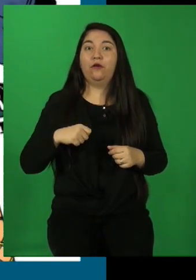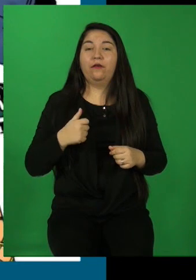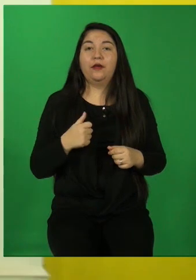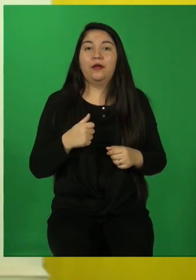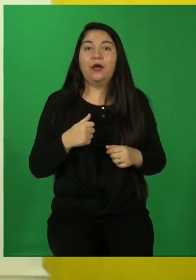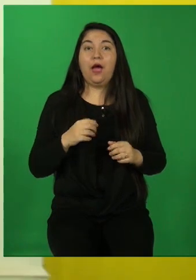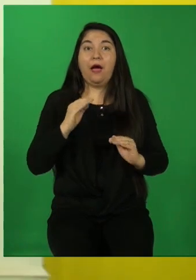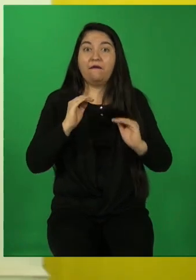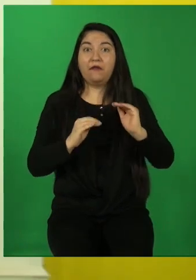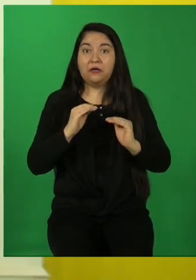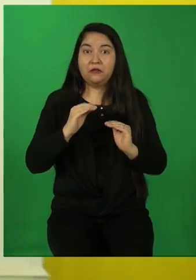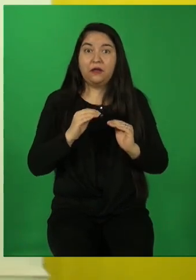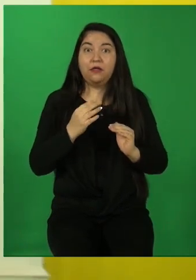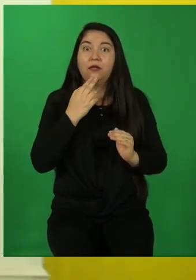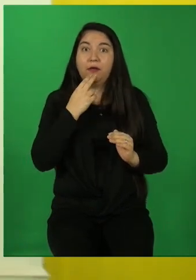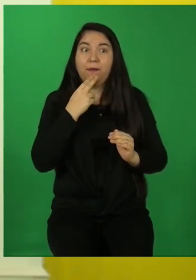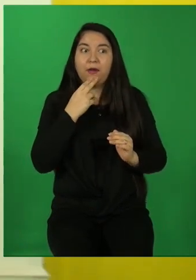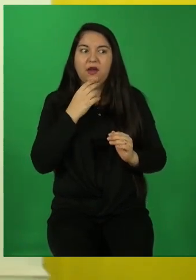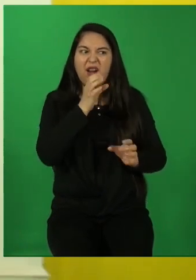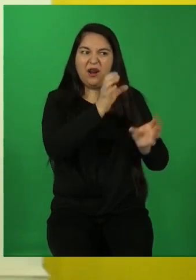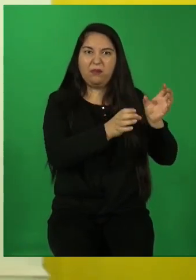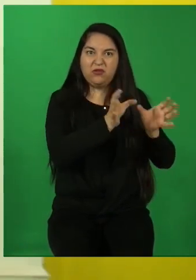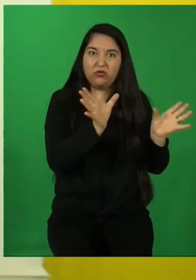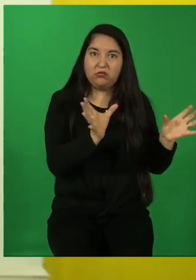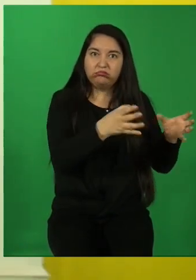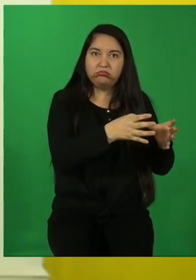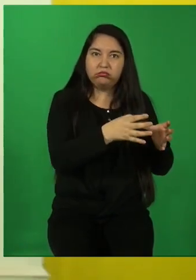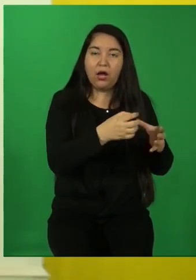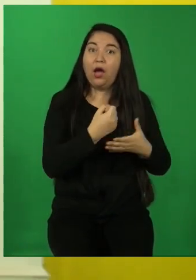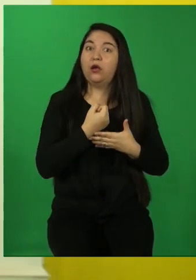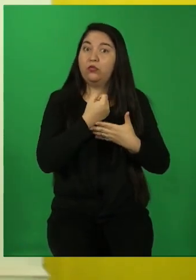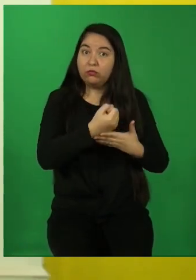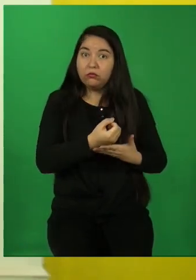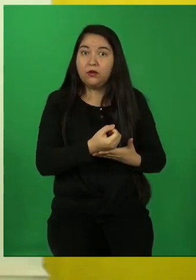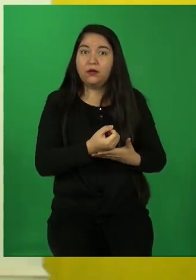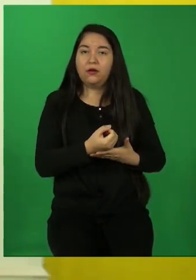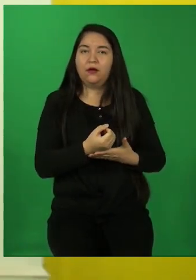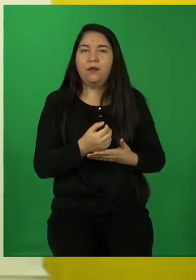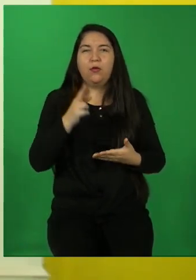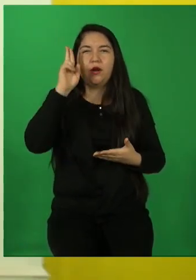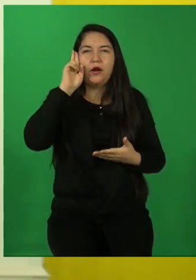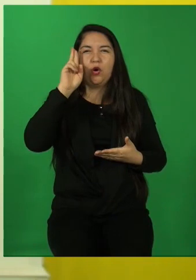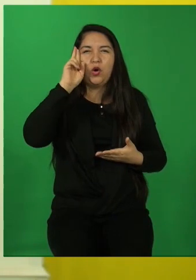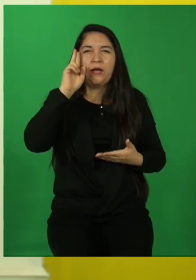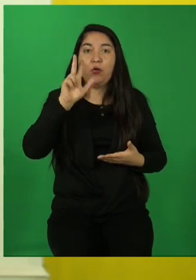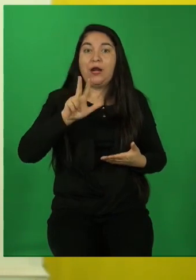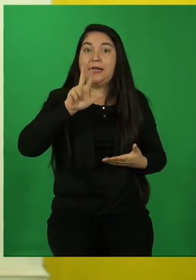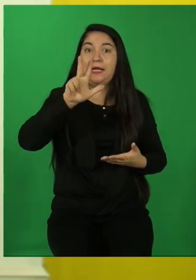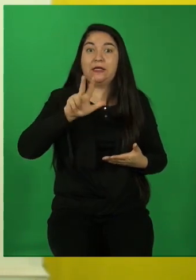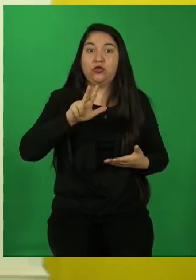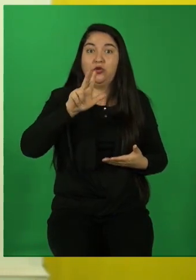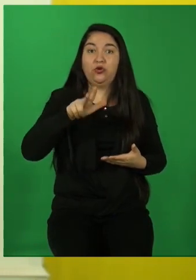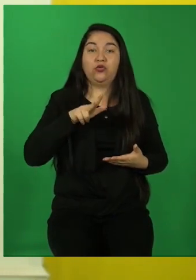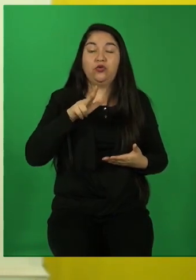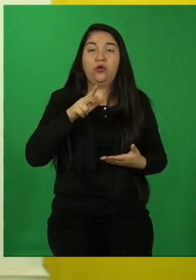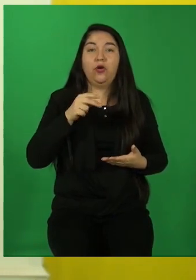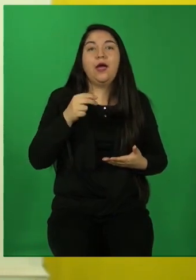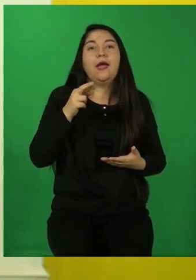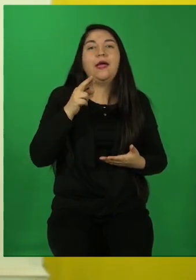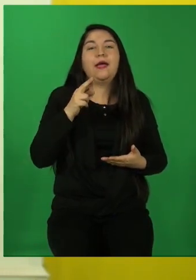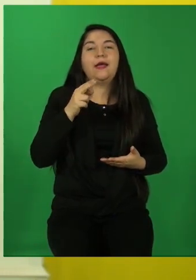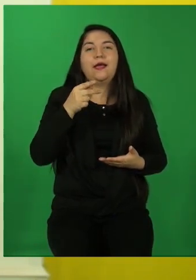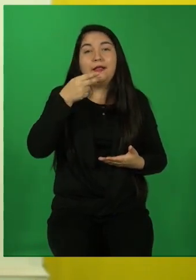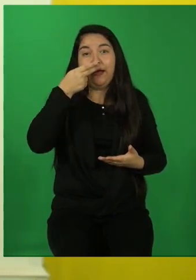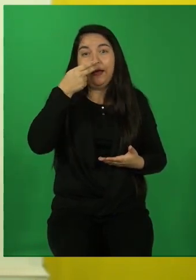proponen muchas cosas a la sociedad. Recordemos, el 18 de octubre fueron los jóvenes que comenzaron esta revolución